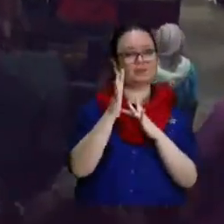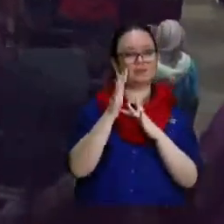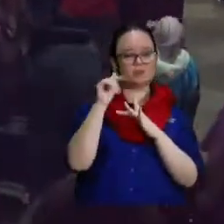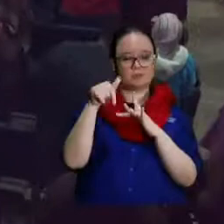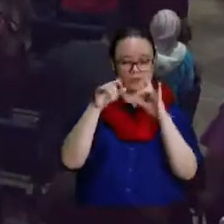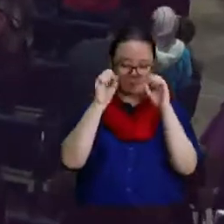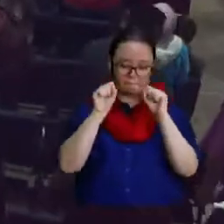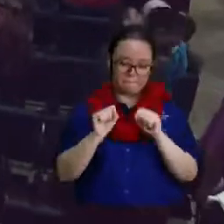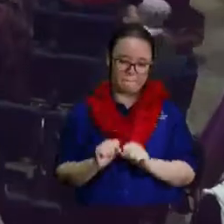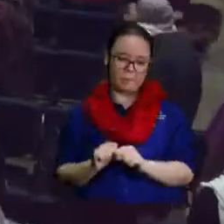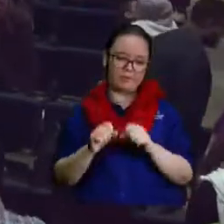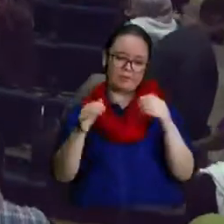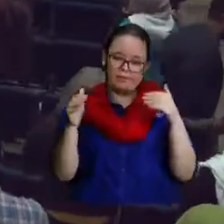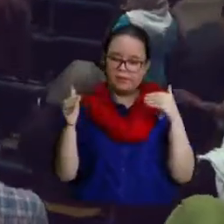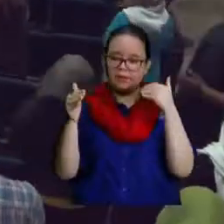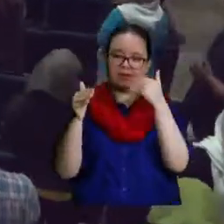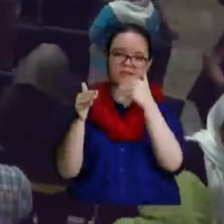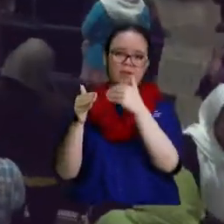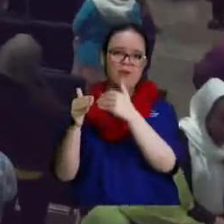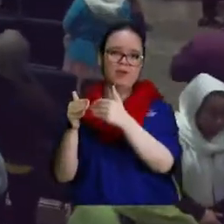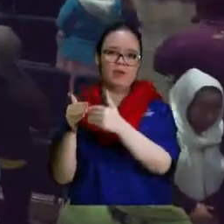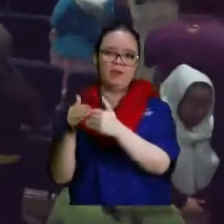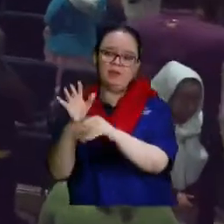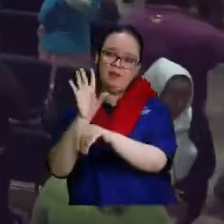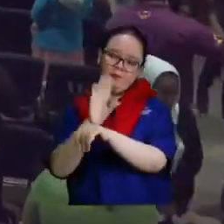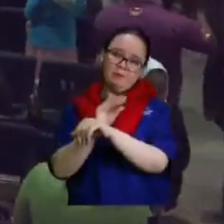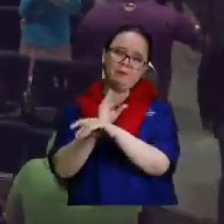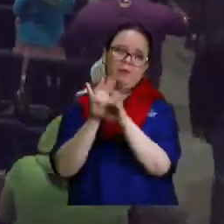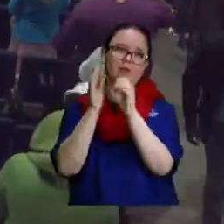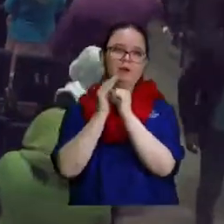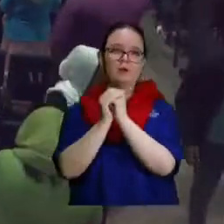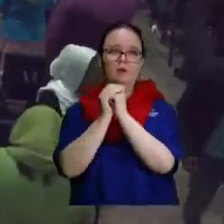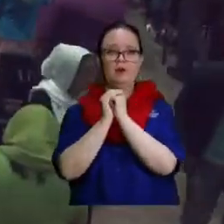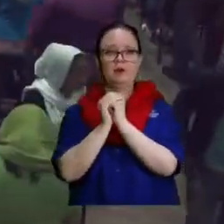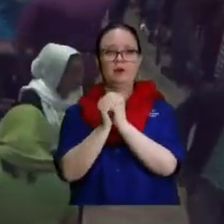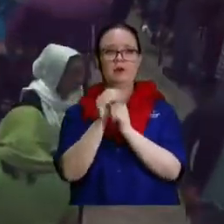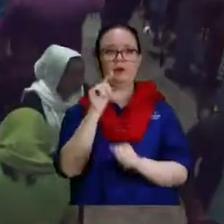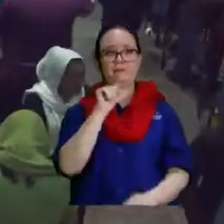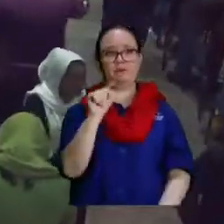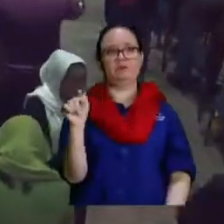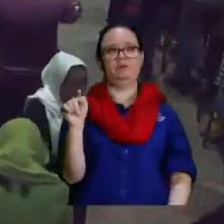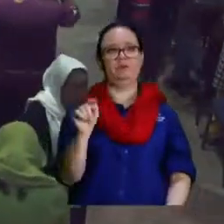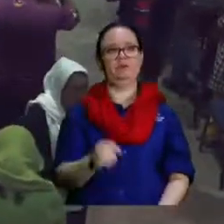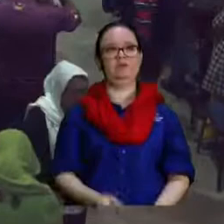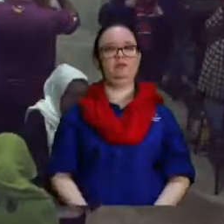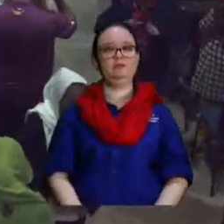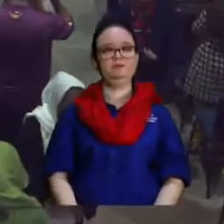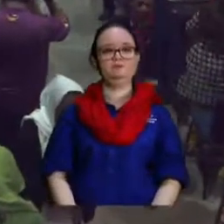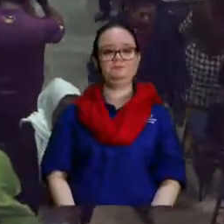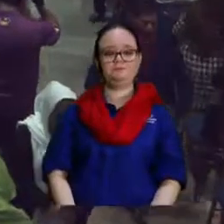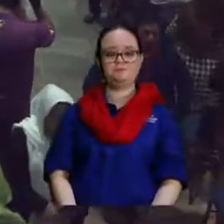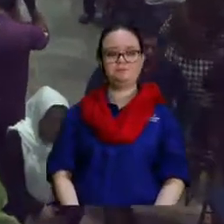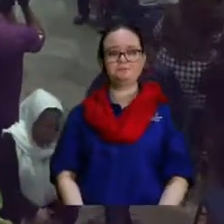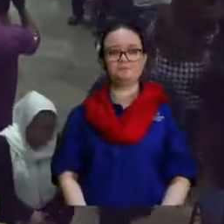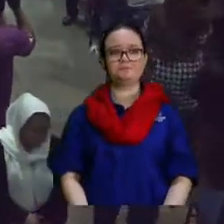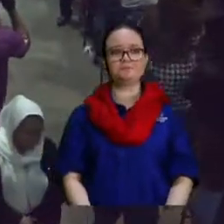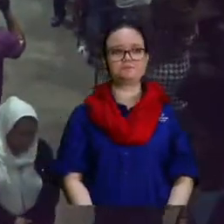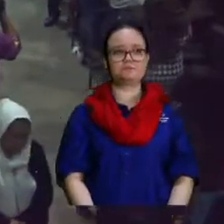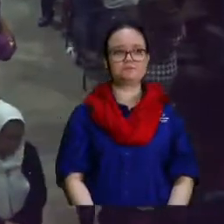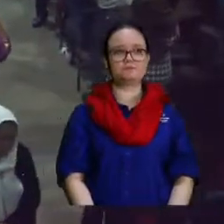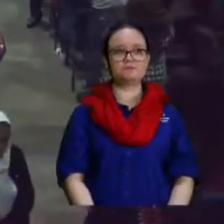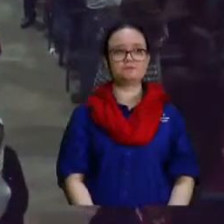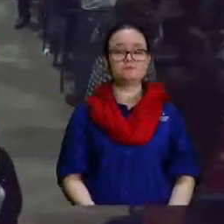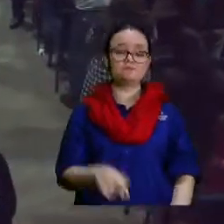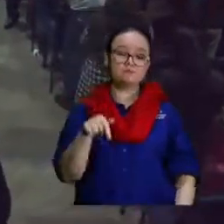a Jesús véngase para acá y déjenos orar por usted para bendecirlo mientras lo esperamos aquí viene una